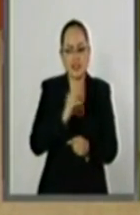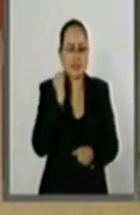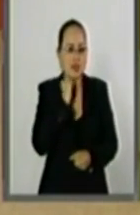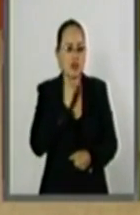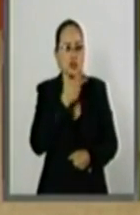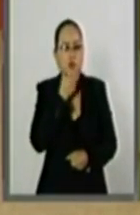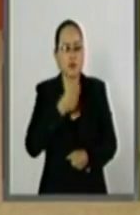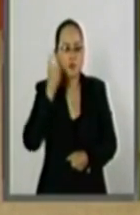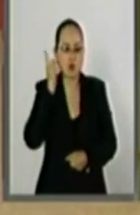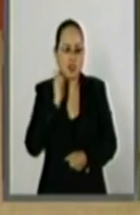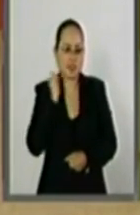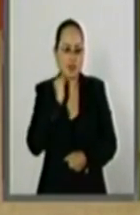y senadoras. Muchas gracias.